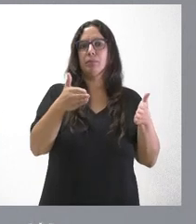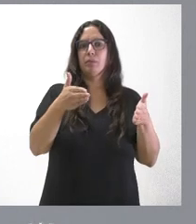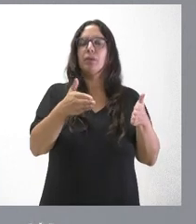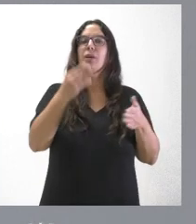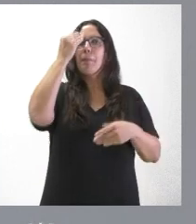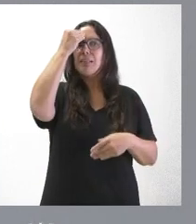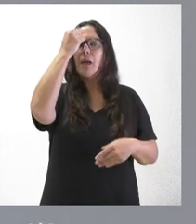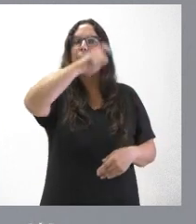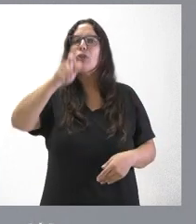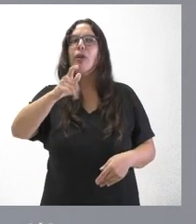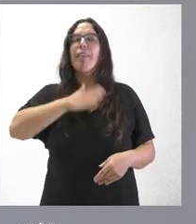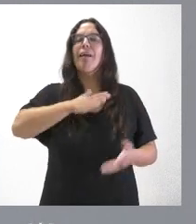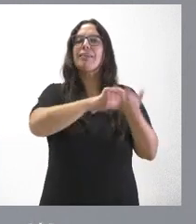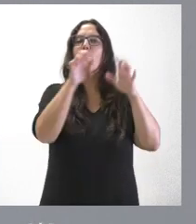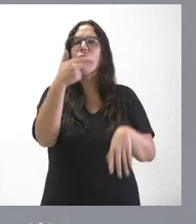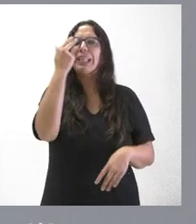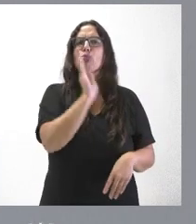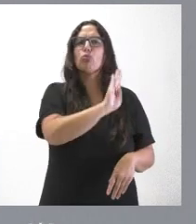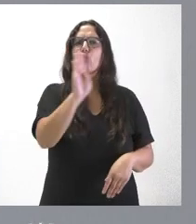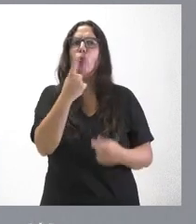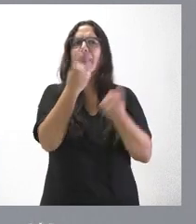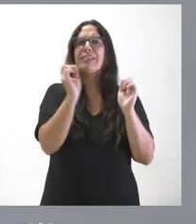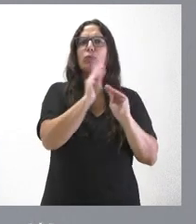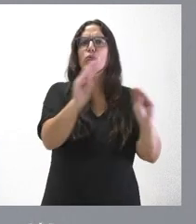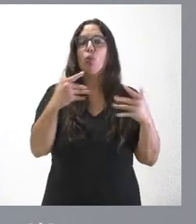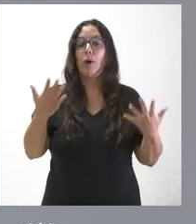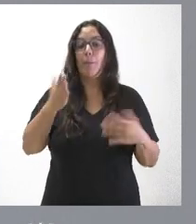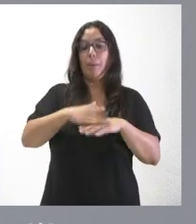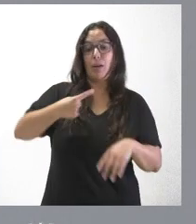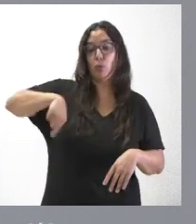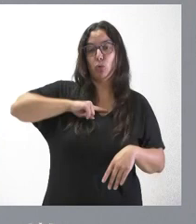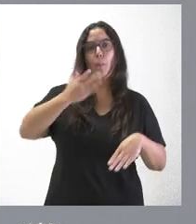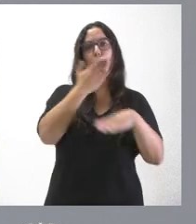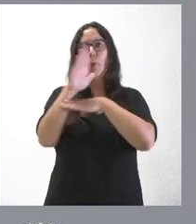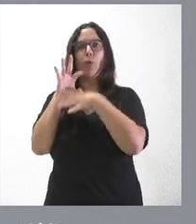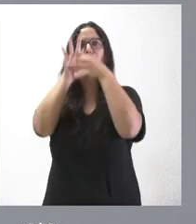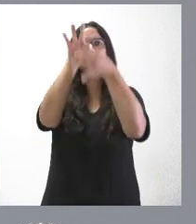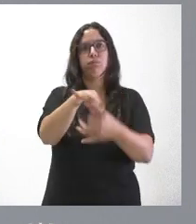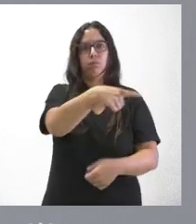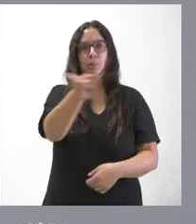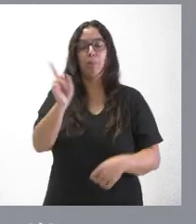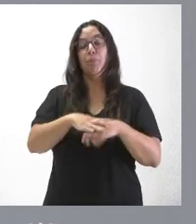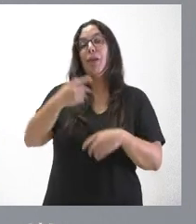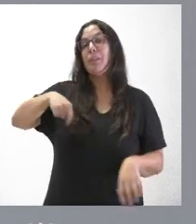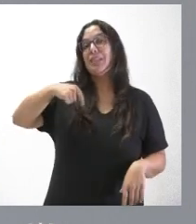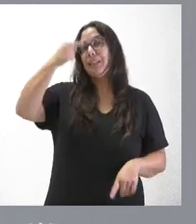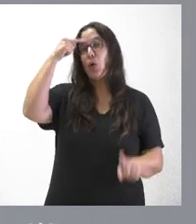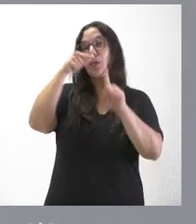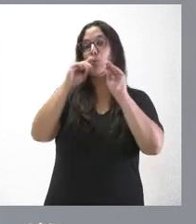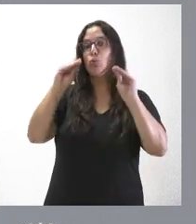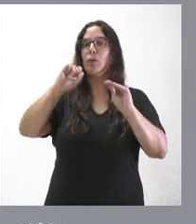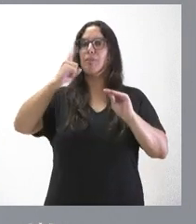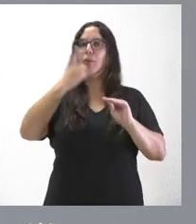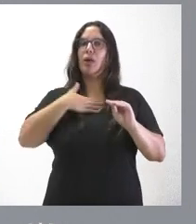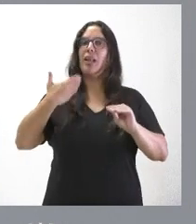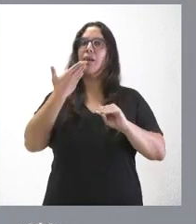pensar qué le interesa a la gente de Castilla y León, para que hagamos propuestas sobre el interés de las personas de Castilla y León. El presidente va con la idea primero de hacer propuestas